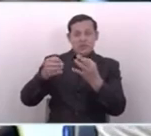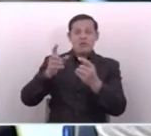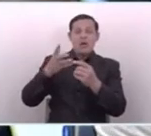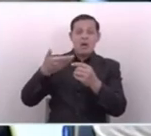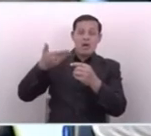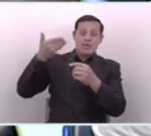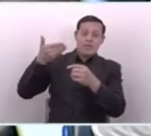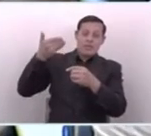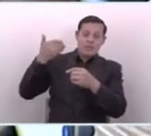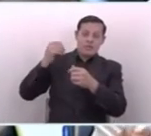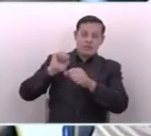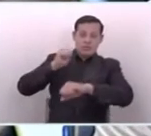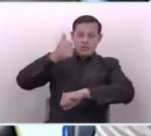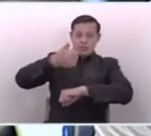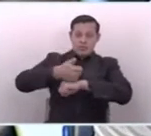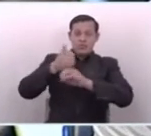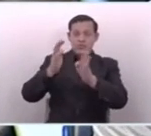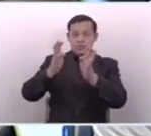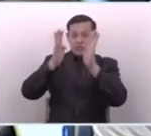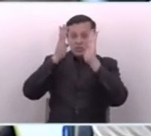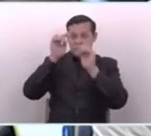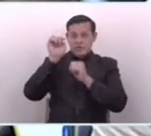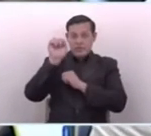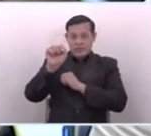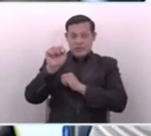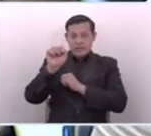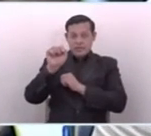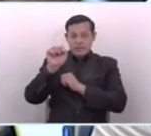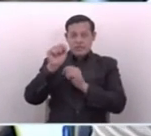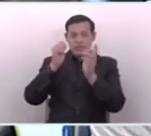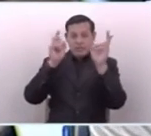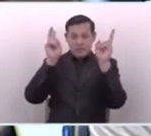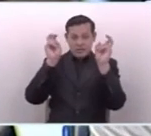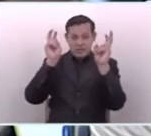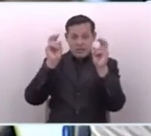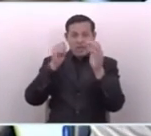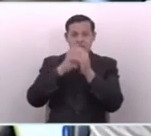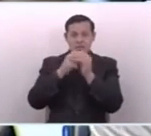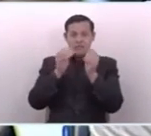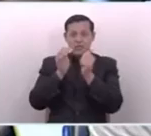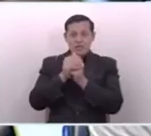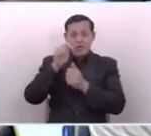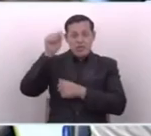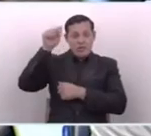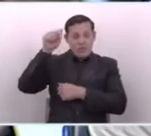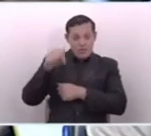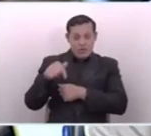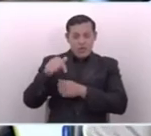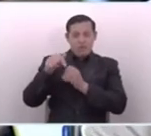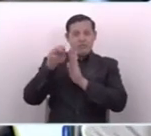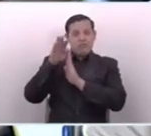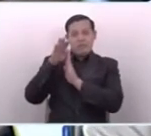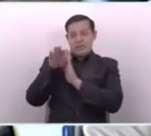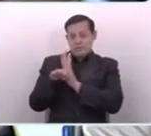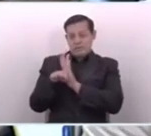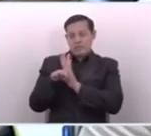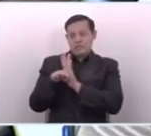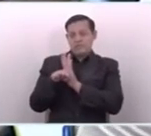el año pasado se hubiera prestado atención a eso, el impacto hoy en día sería menor.